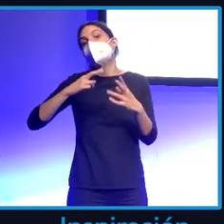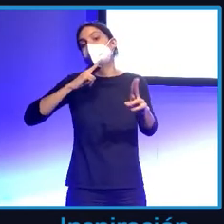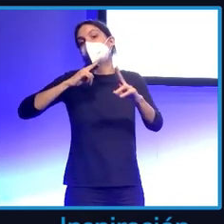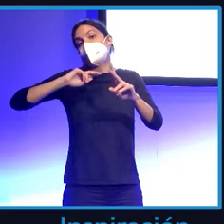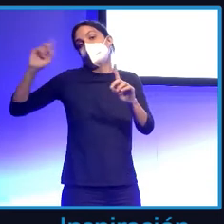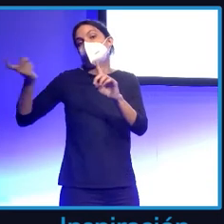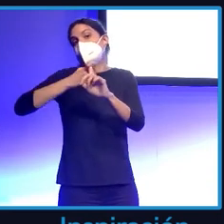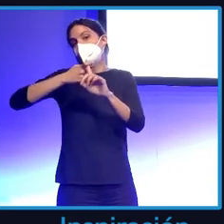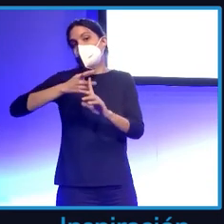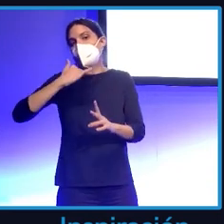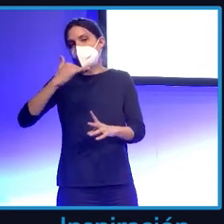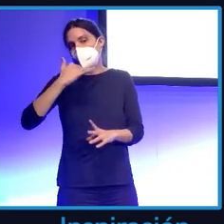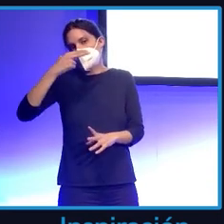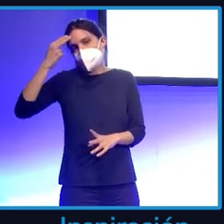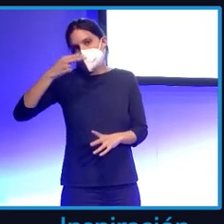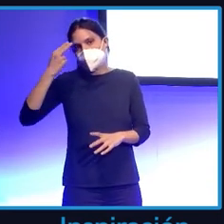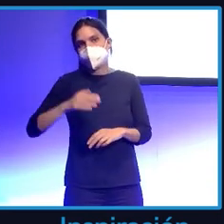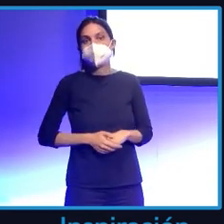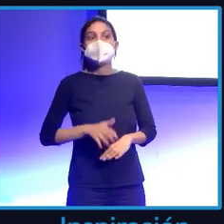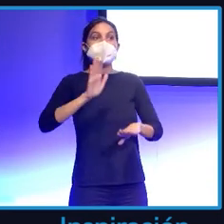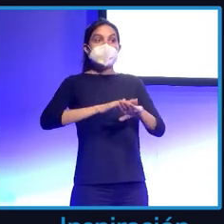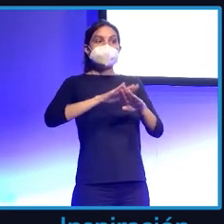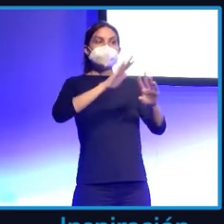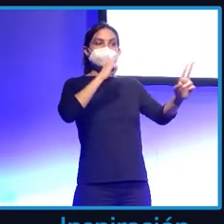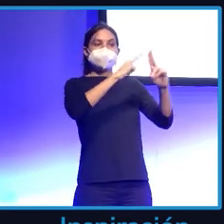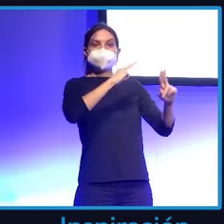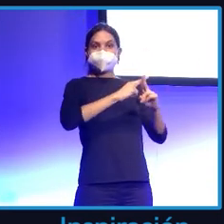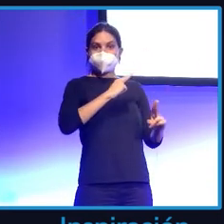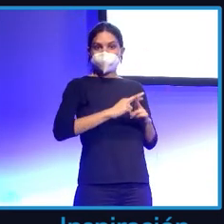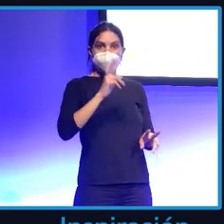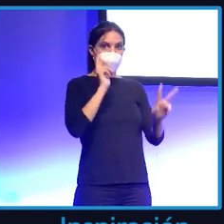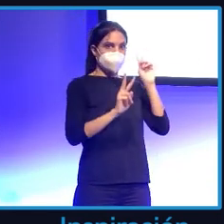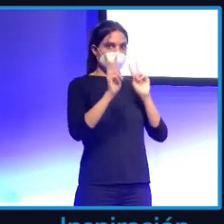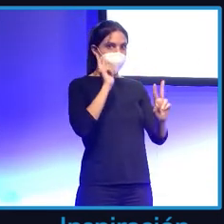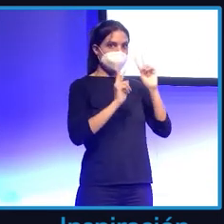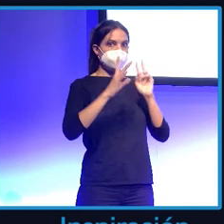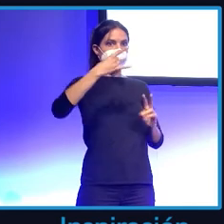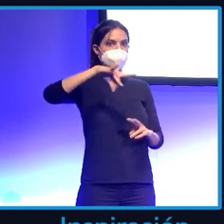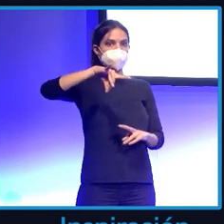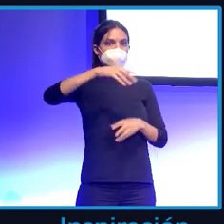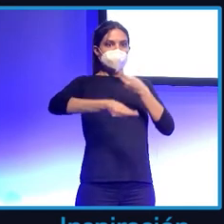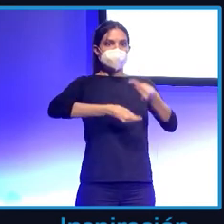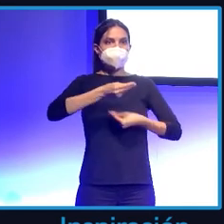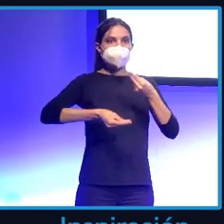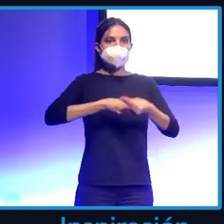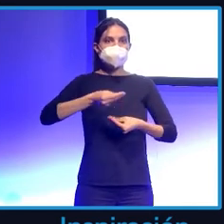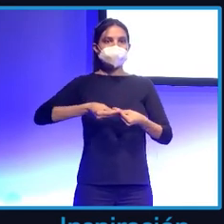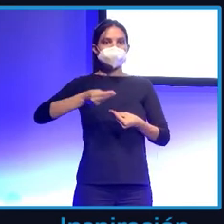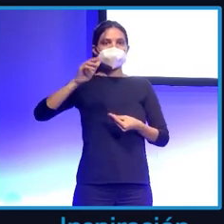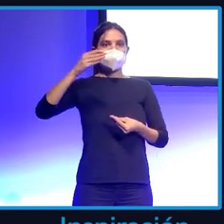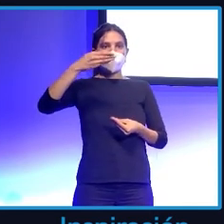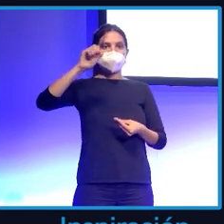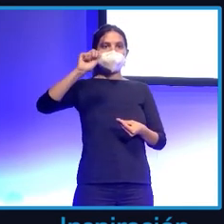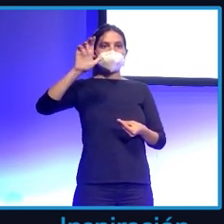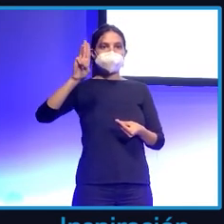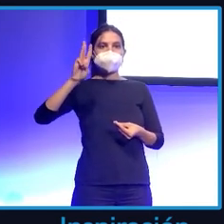Para la visualización de los datos utilizo Aleph, que es una aplicación también de código libre que la podéis usar.